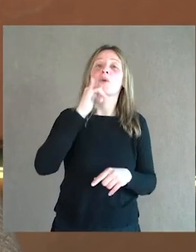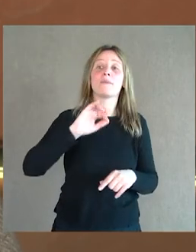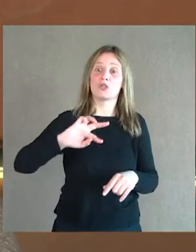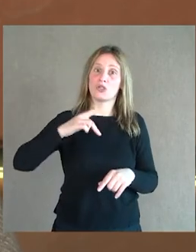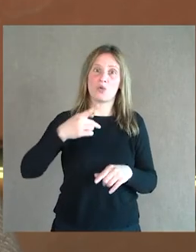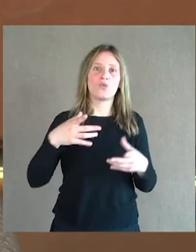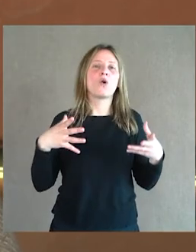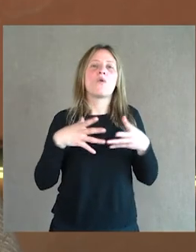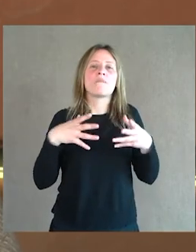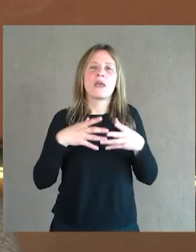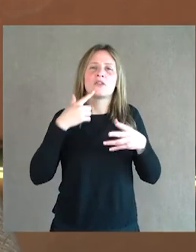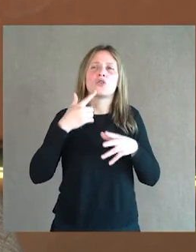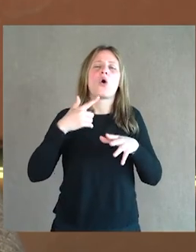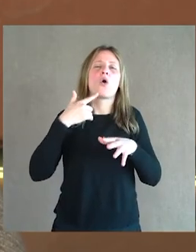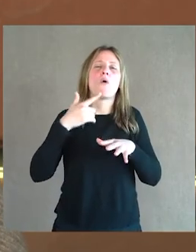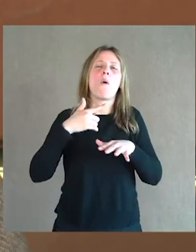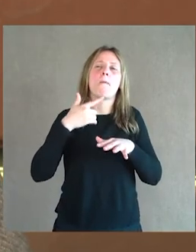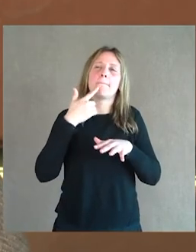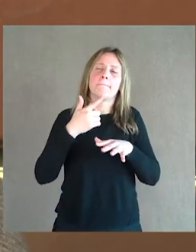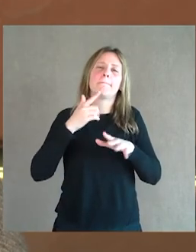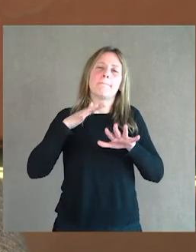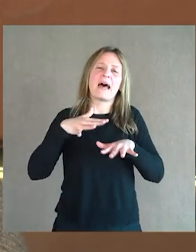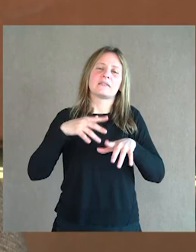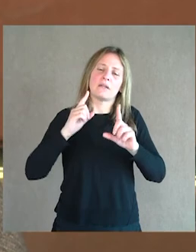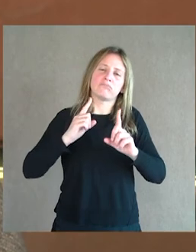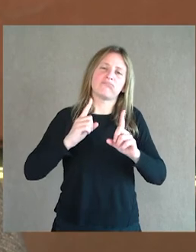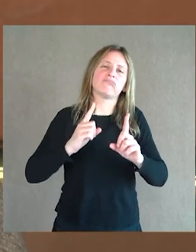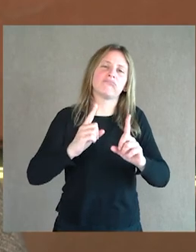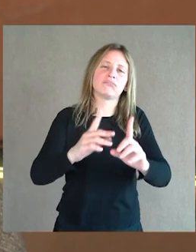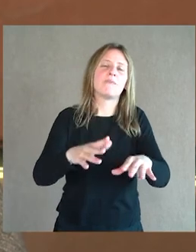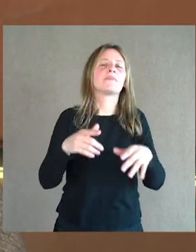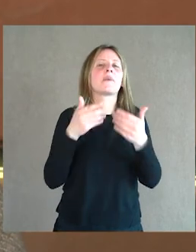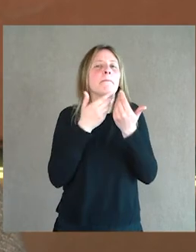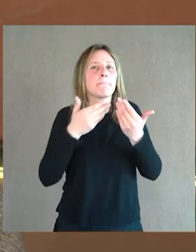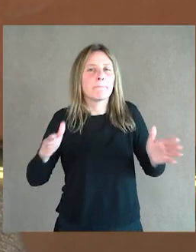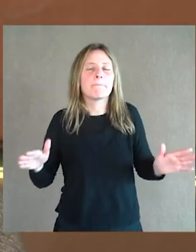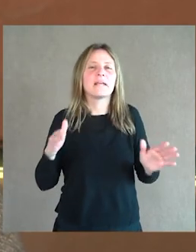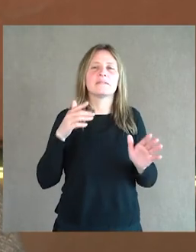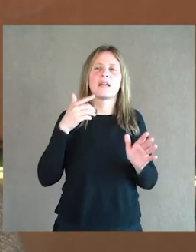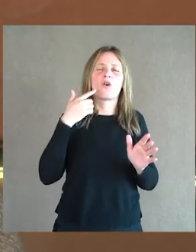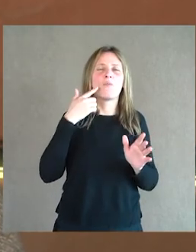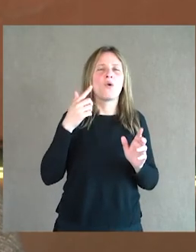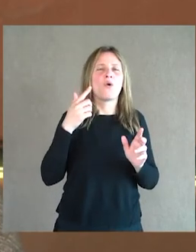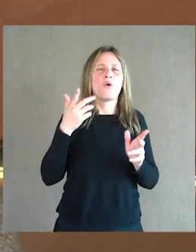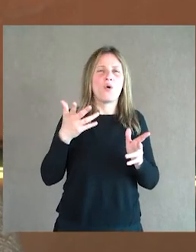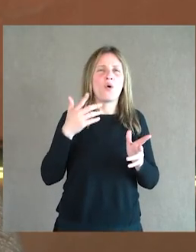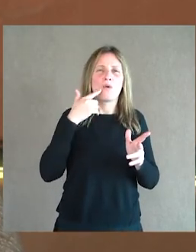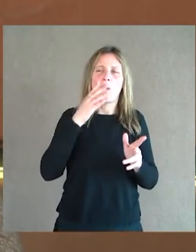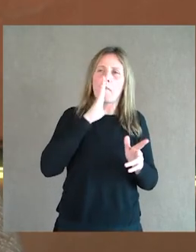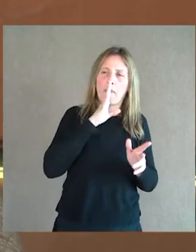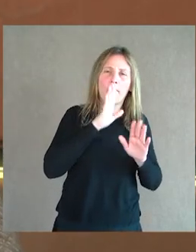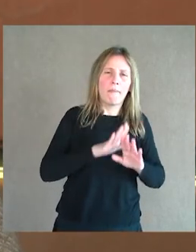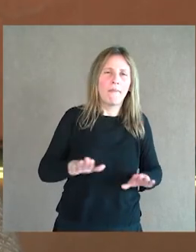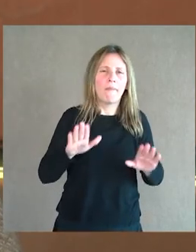movimiento, que es una marcha fúnebre, escuchamos al comienzo como cierto patetismo